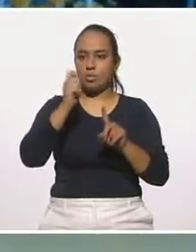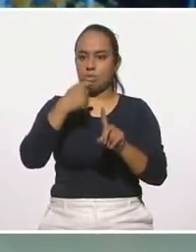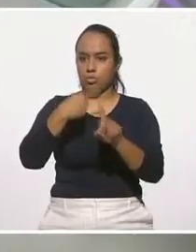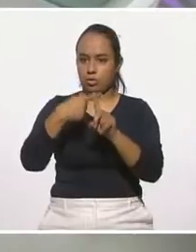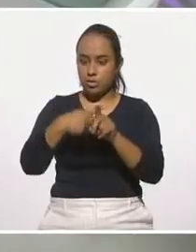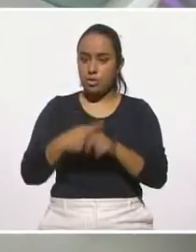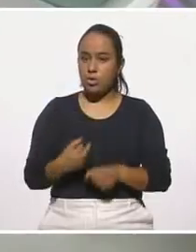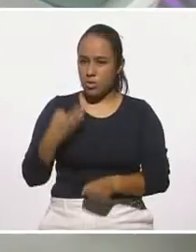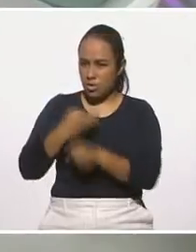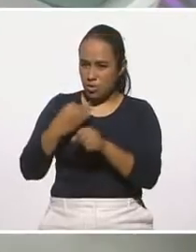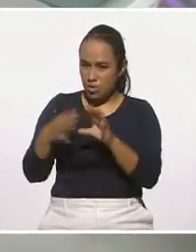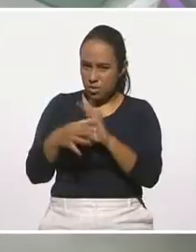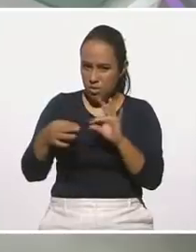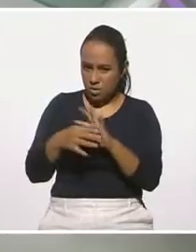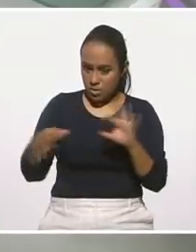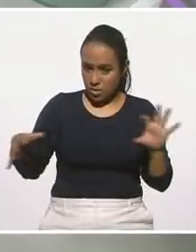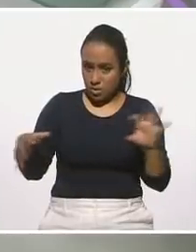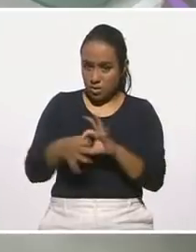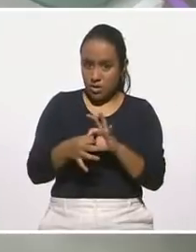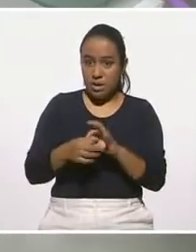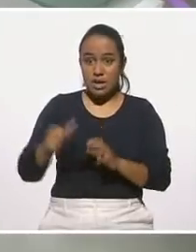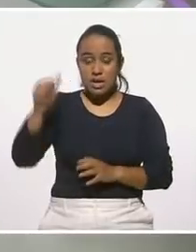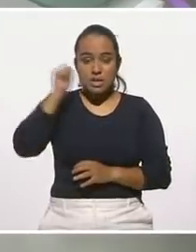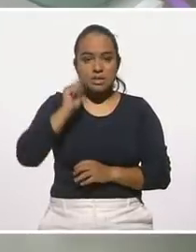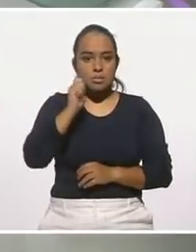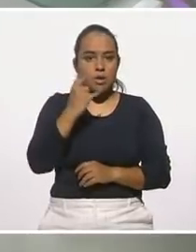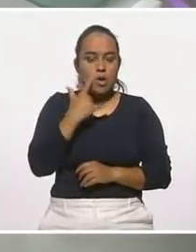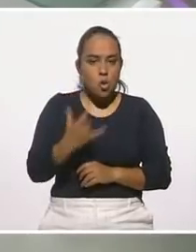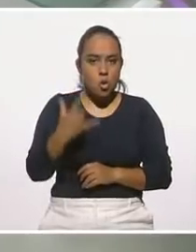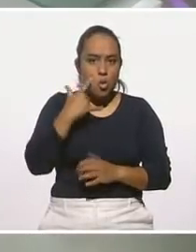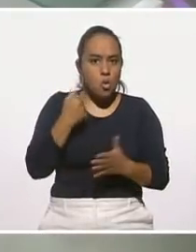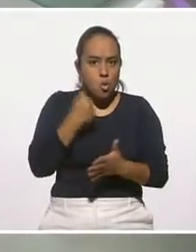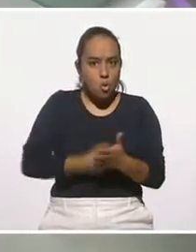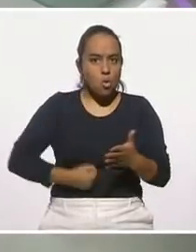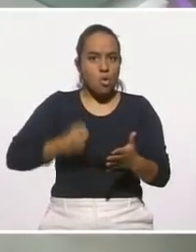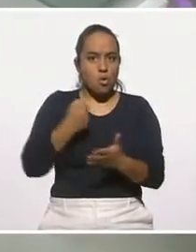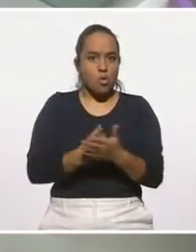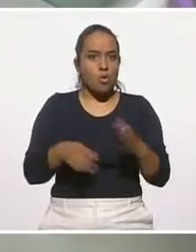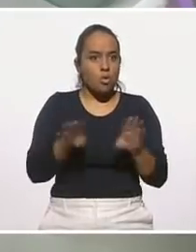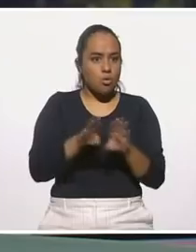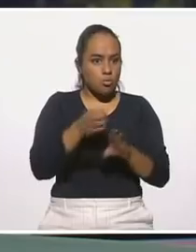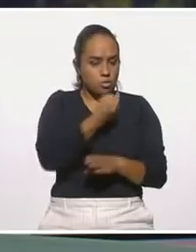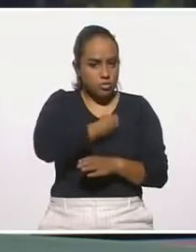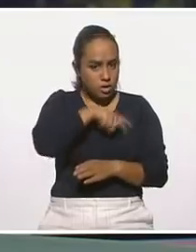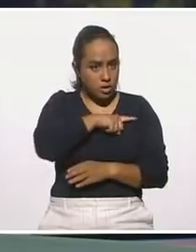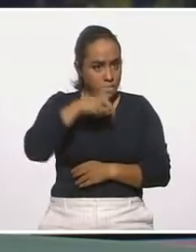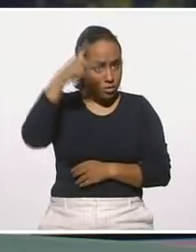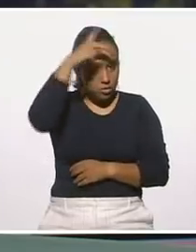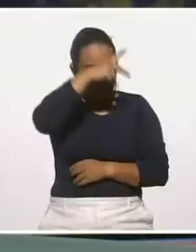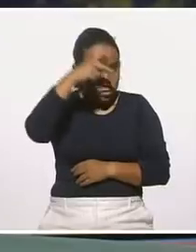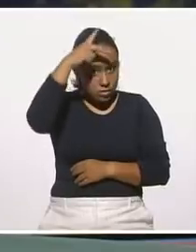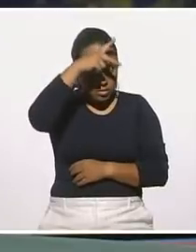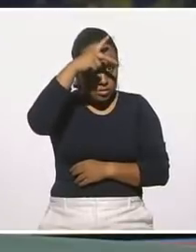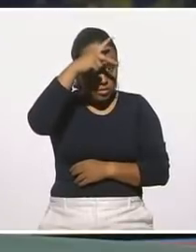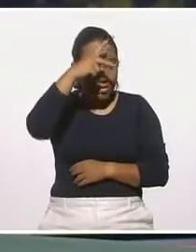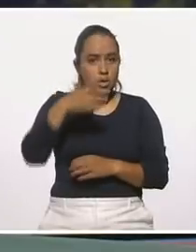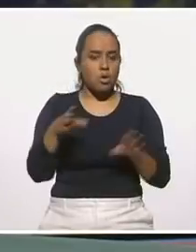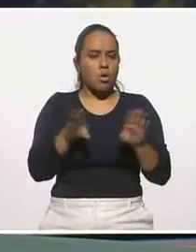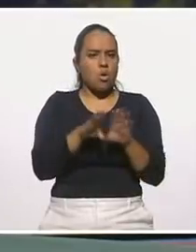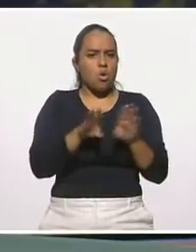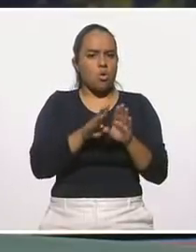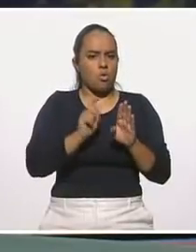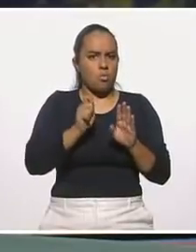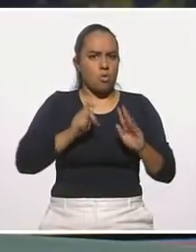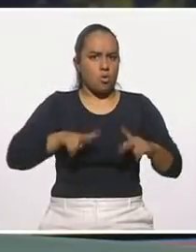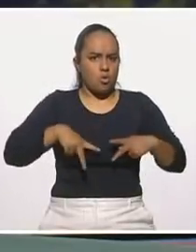Que ahorita que menciona lo de la vinculación, siempre ha sido una lucha, ¿no? El hecho de que la salud mental posee una, una como visión de